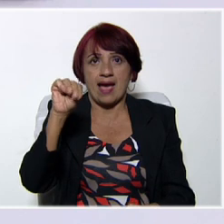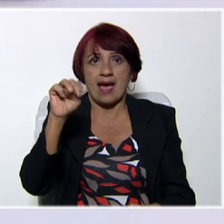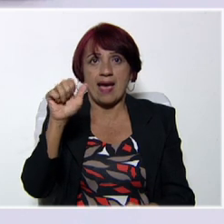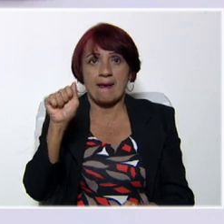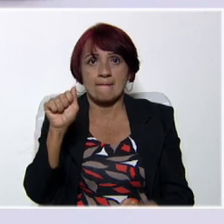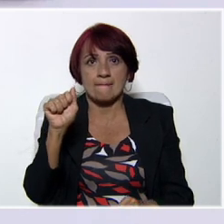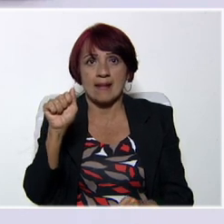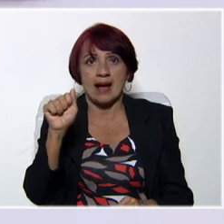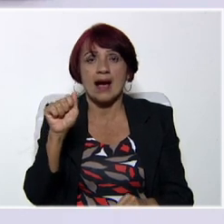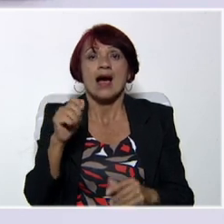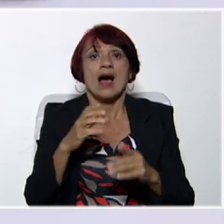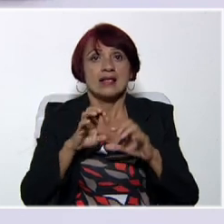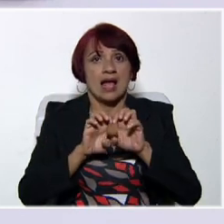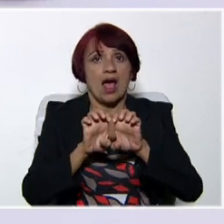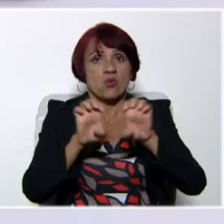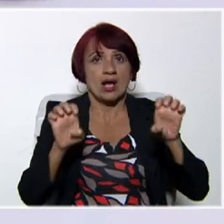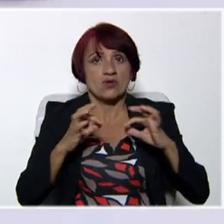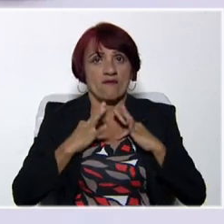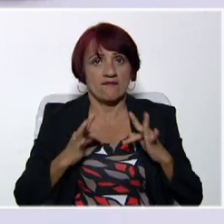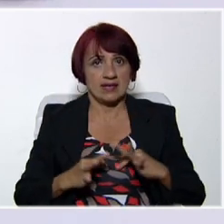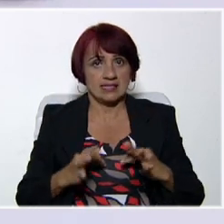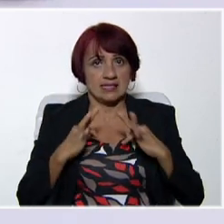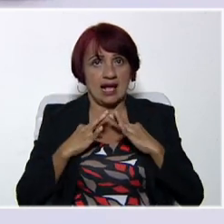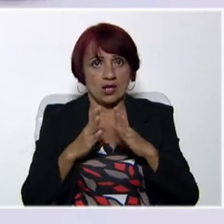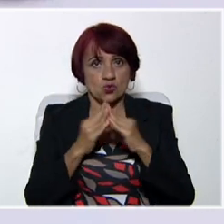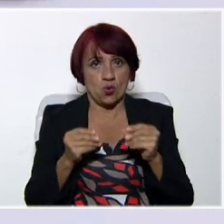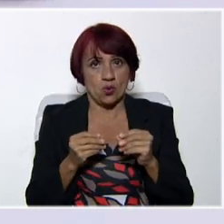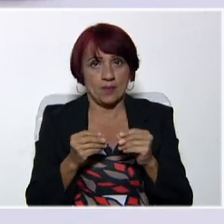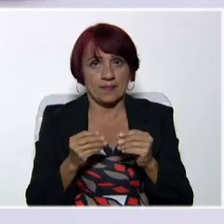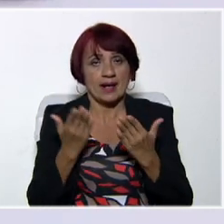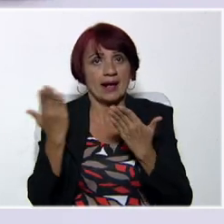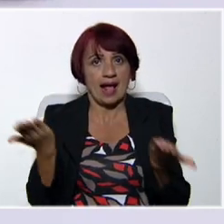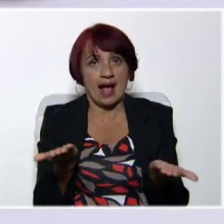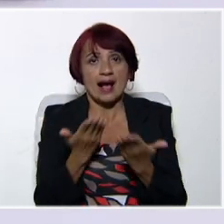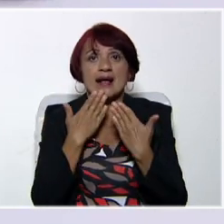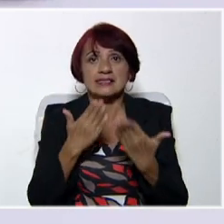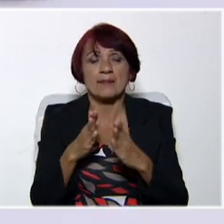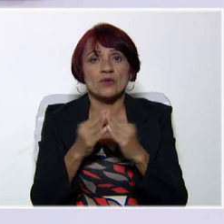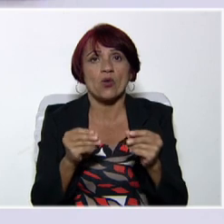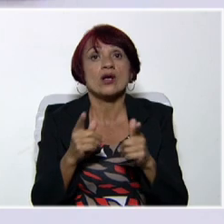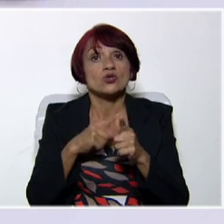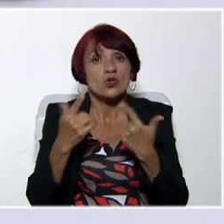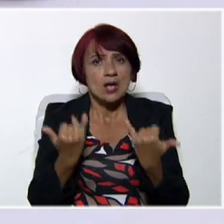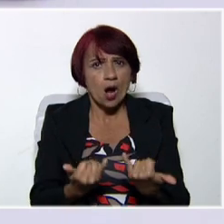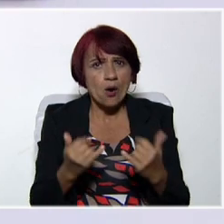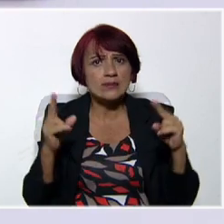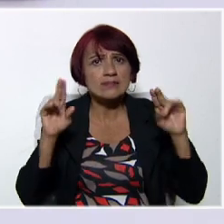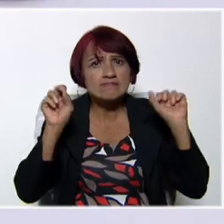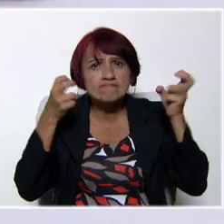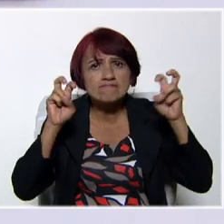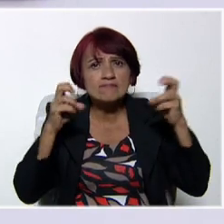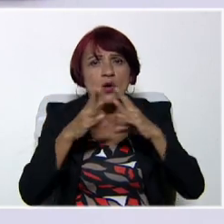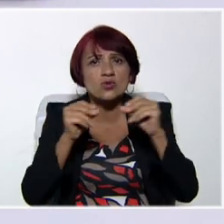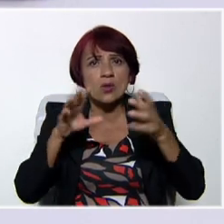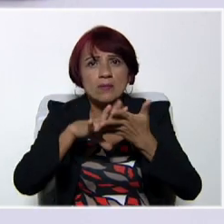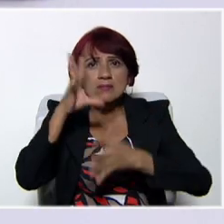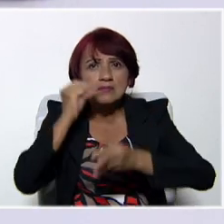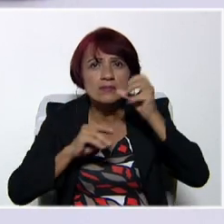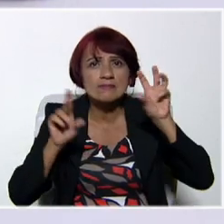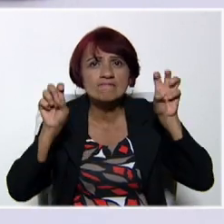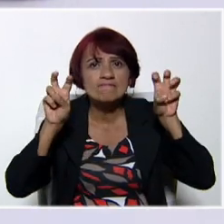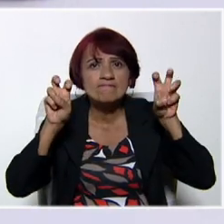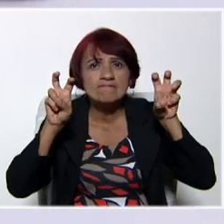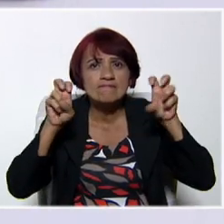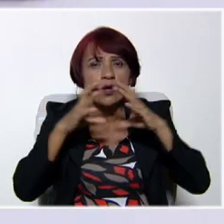física. Bienvenidos a su programa Cada Familia Una Escuela. El día de hoy vamos a revisar dos temas de suma importancia.